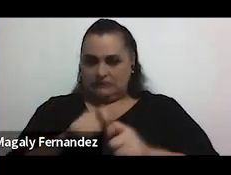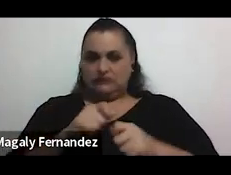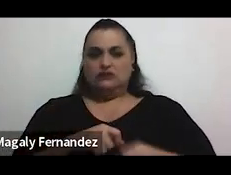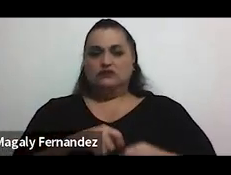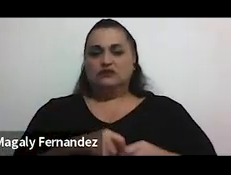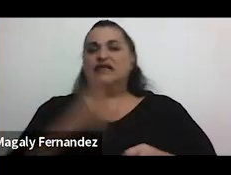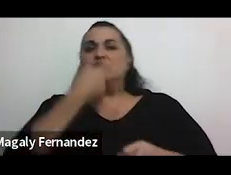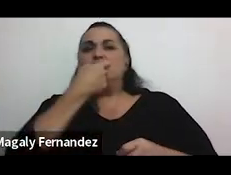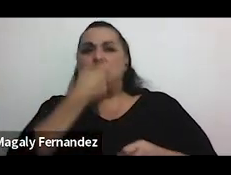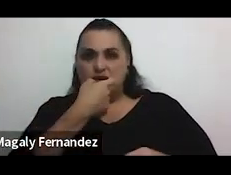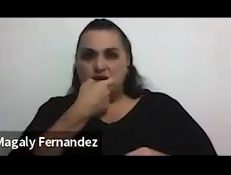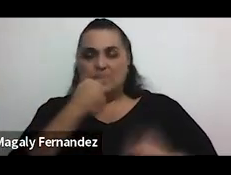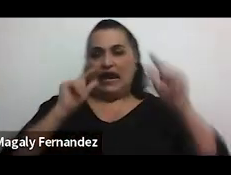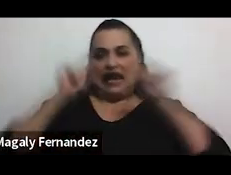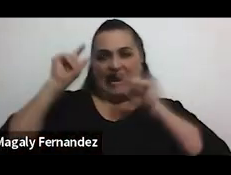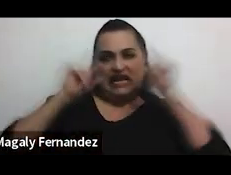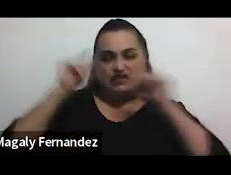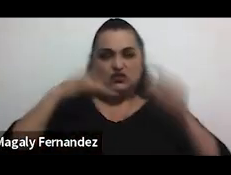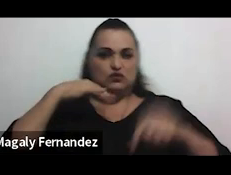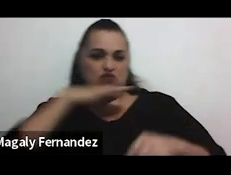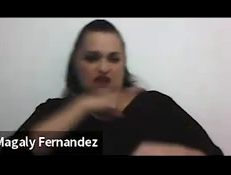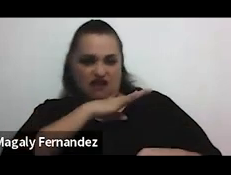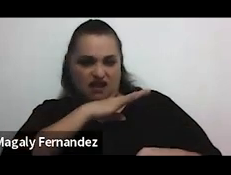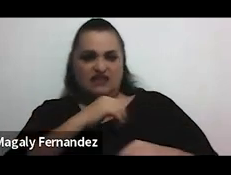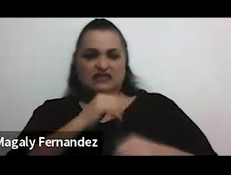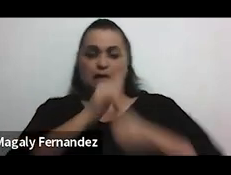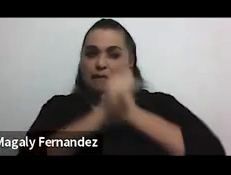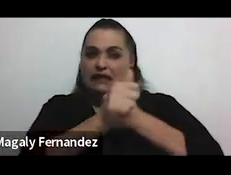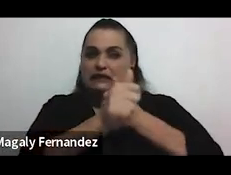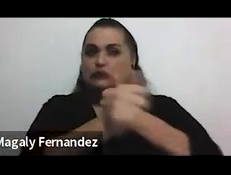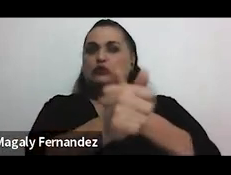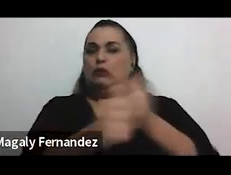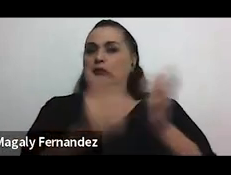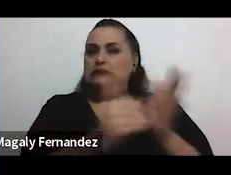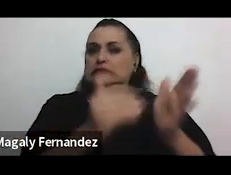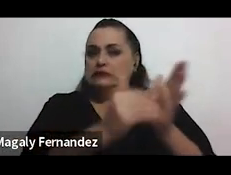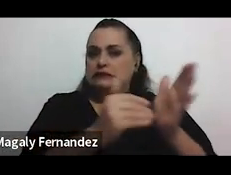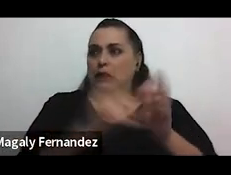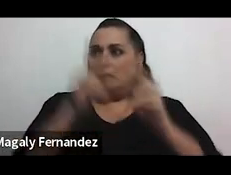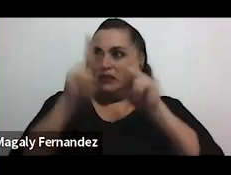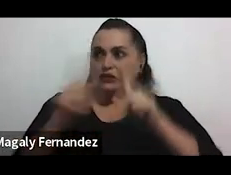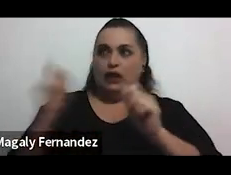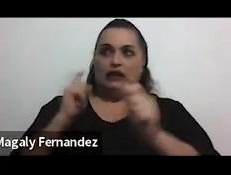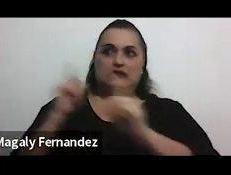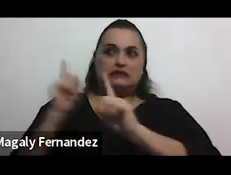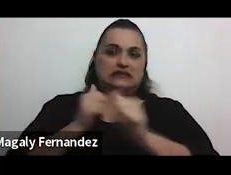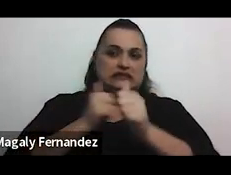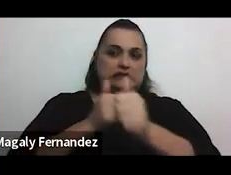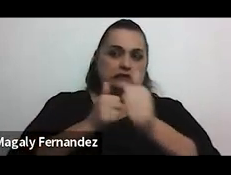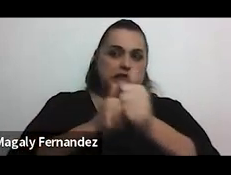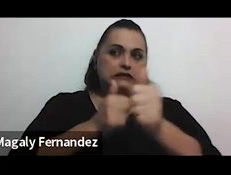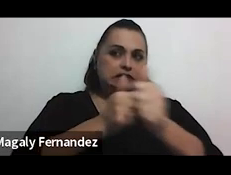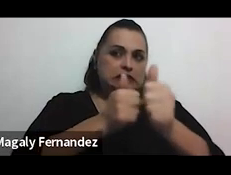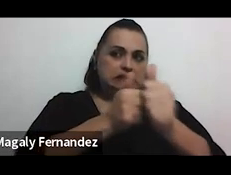son silbidos y gestos obscenos, persecución persistente, es decir, cuando vemos a una persona que generalmente